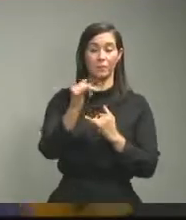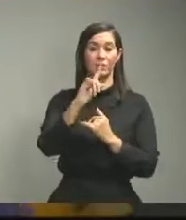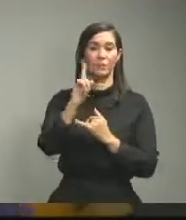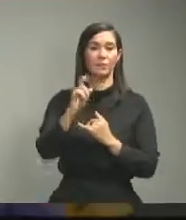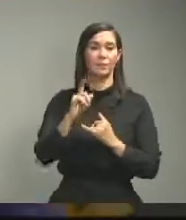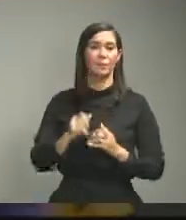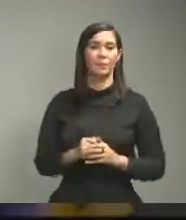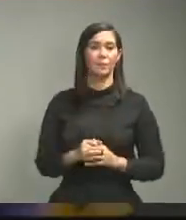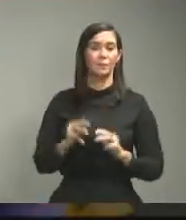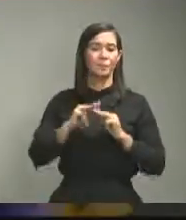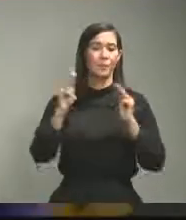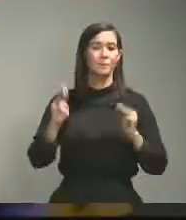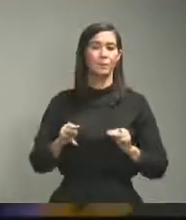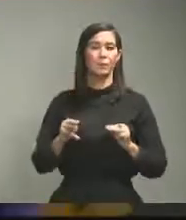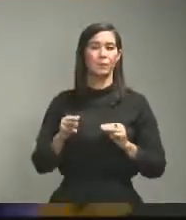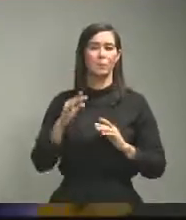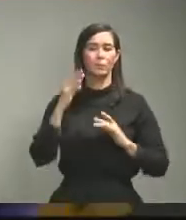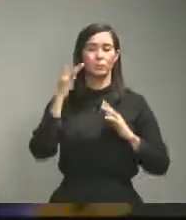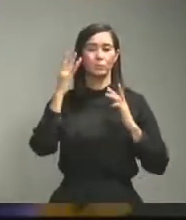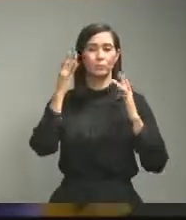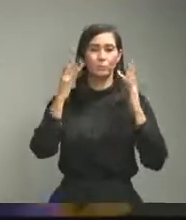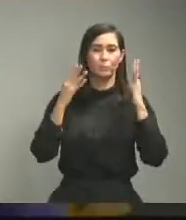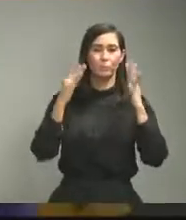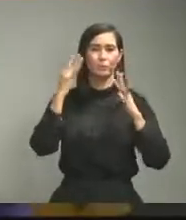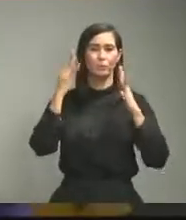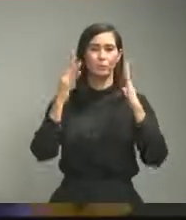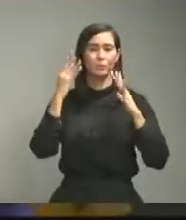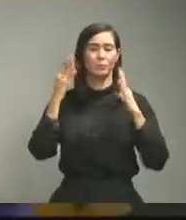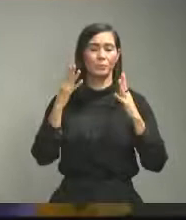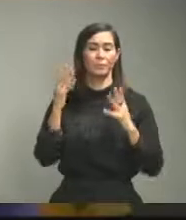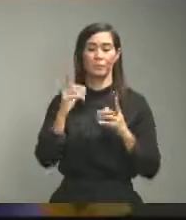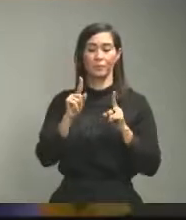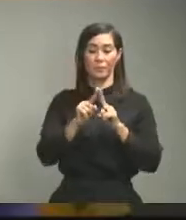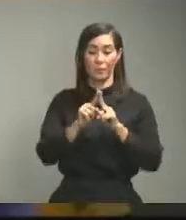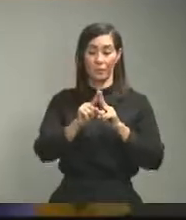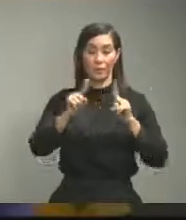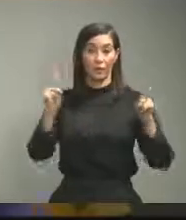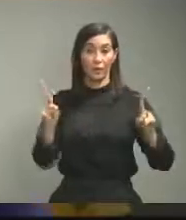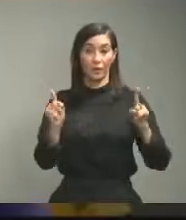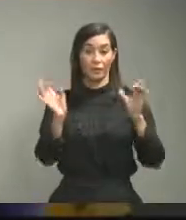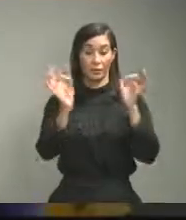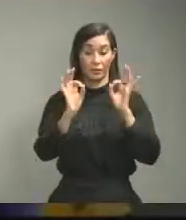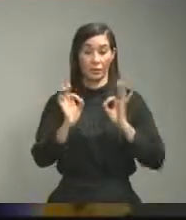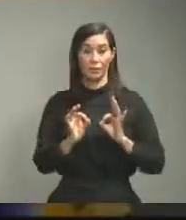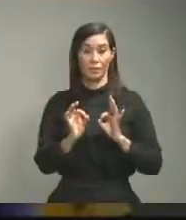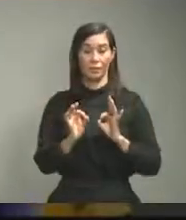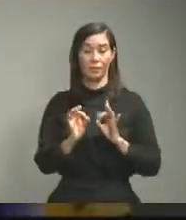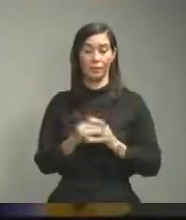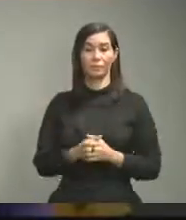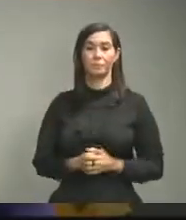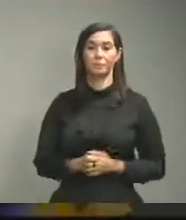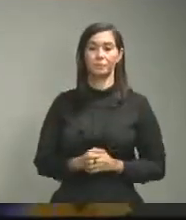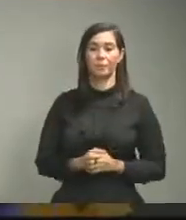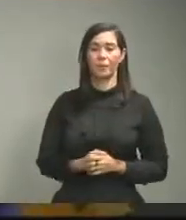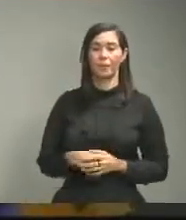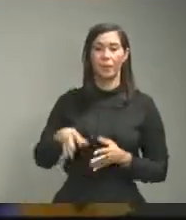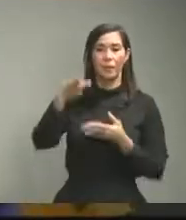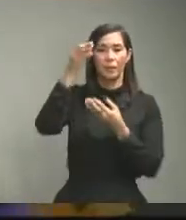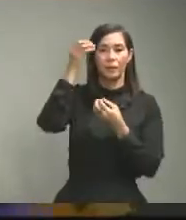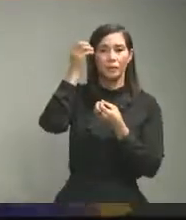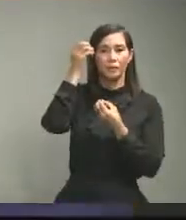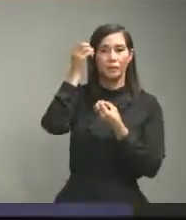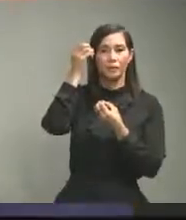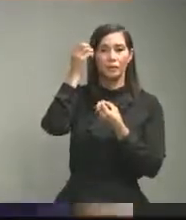ministro estamos muy preocupados por algunas diferencias de forma no de contenido en las informaciones